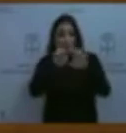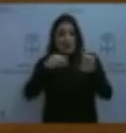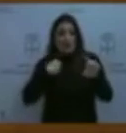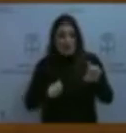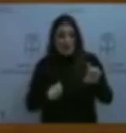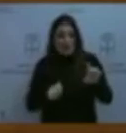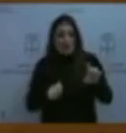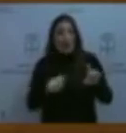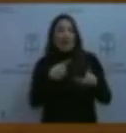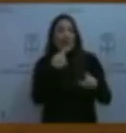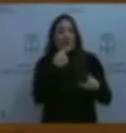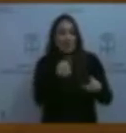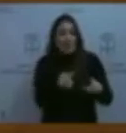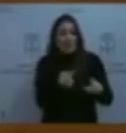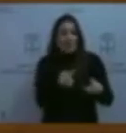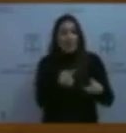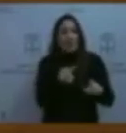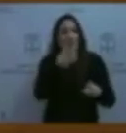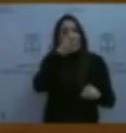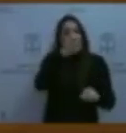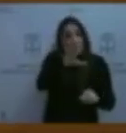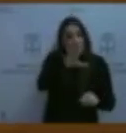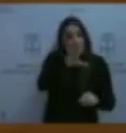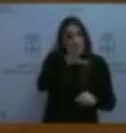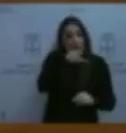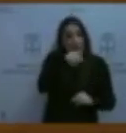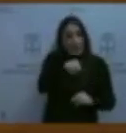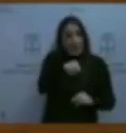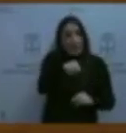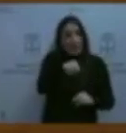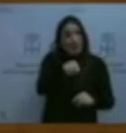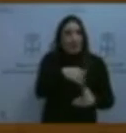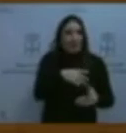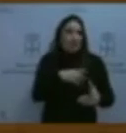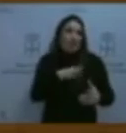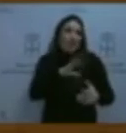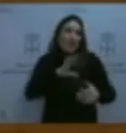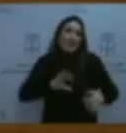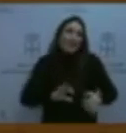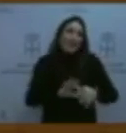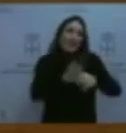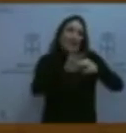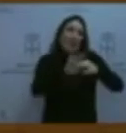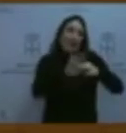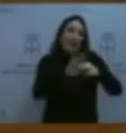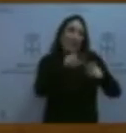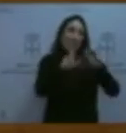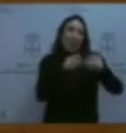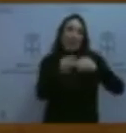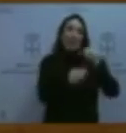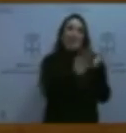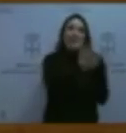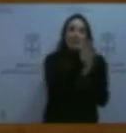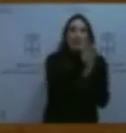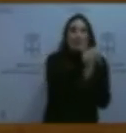que se remite informando de que esa denuncia, aunque atañe a los consumidores de un servicio, se deriva al Ayuntamiento de